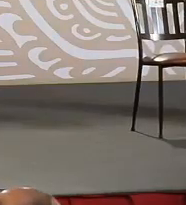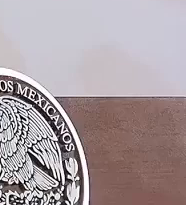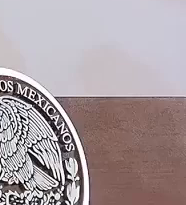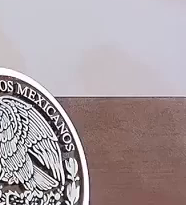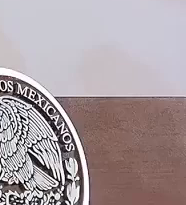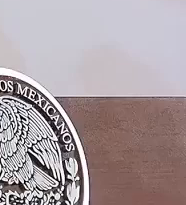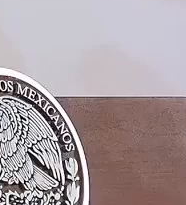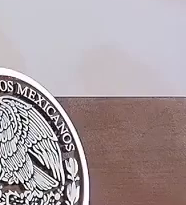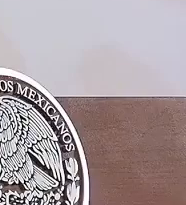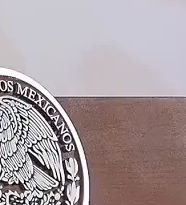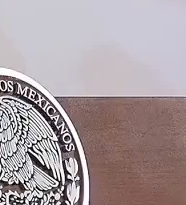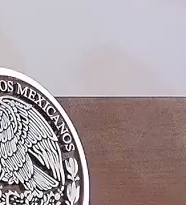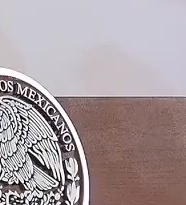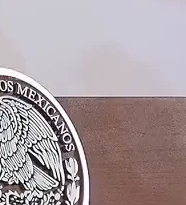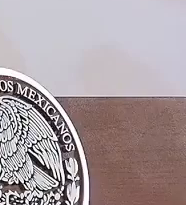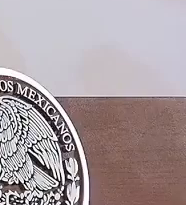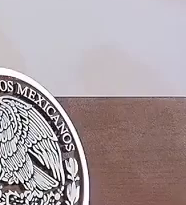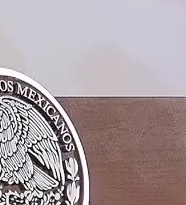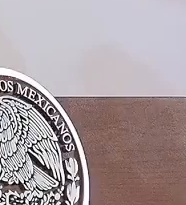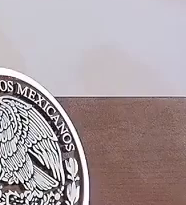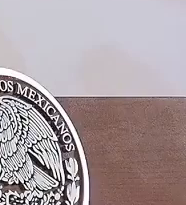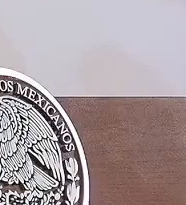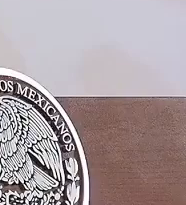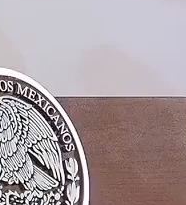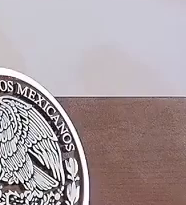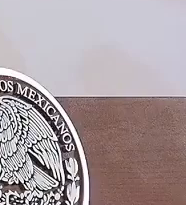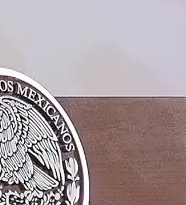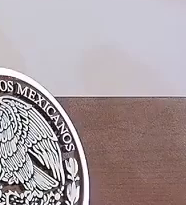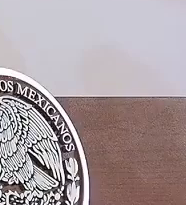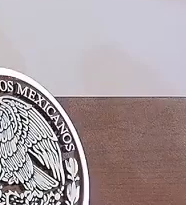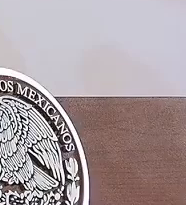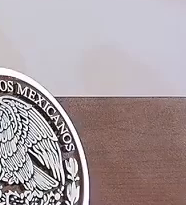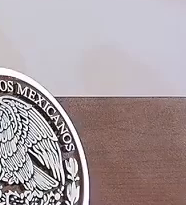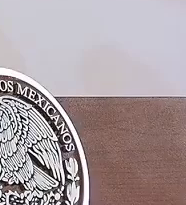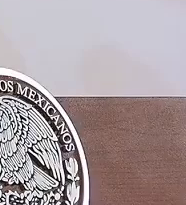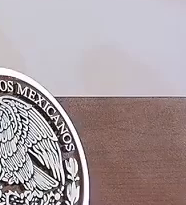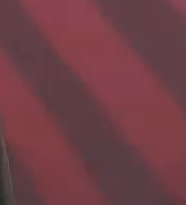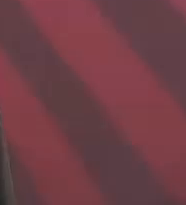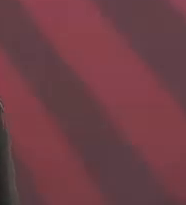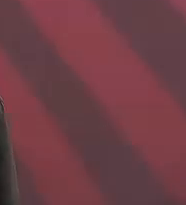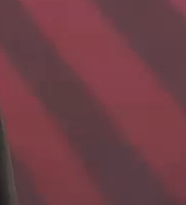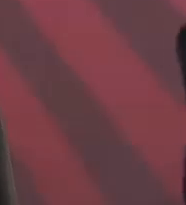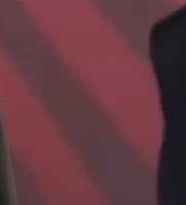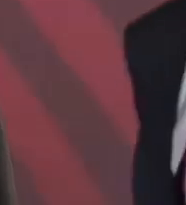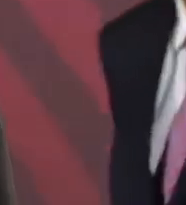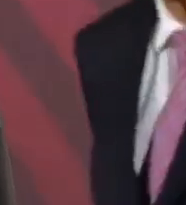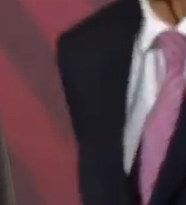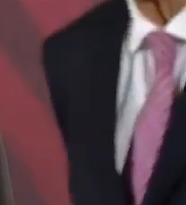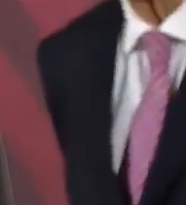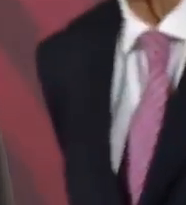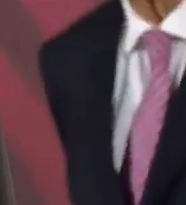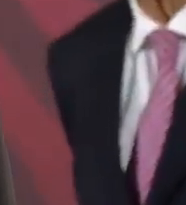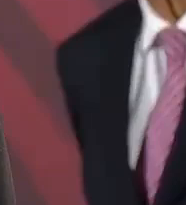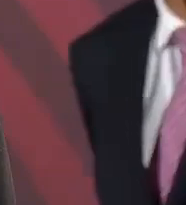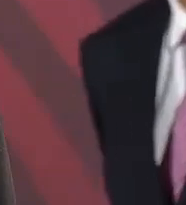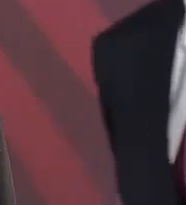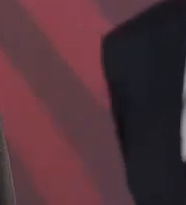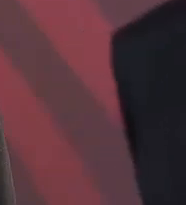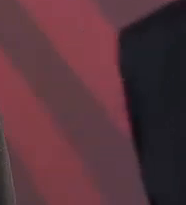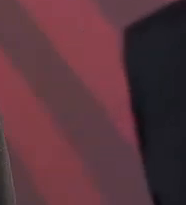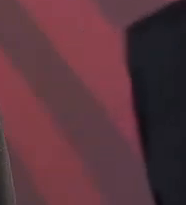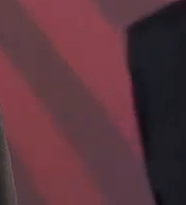No quiero ser pública, nunca en mi vida, en mi edad me he propuesto ser pública y para mí fue muy difícil estar